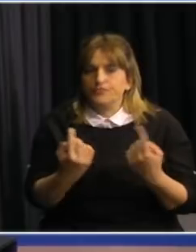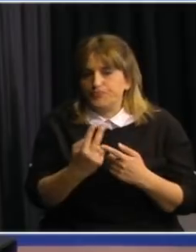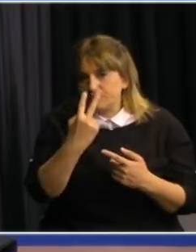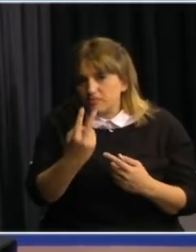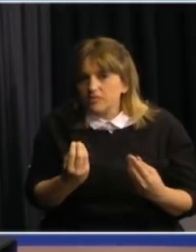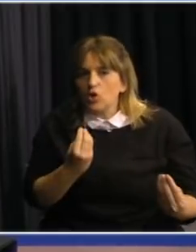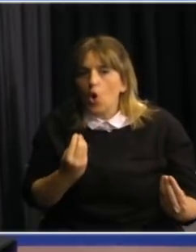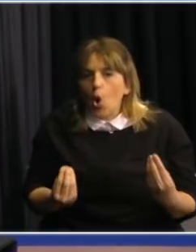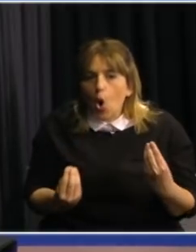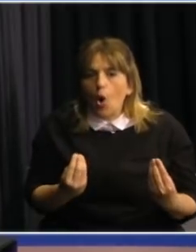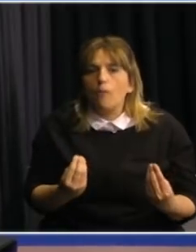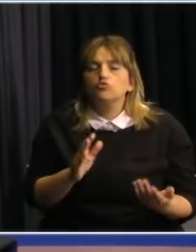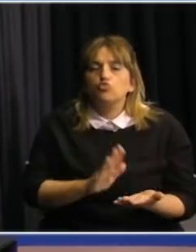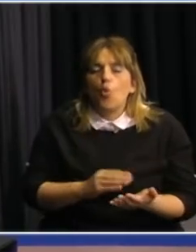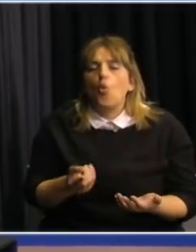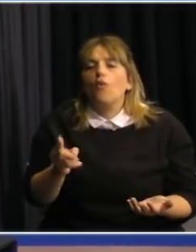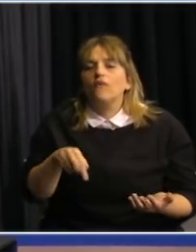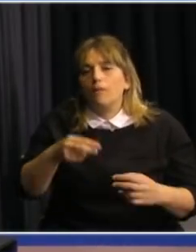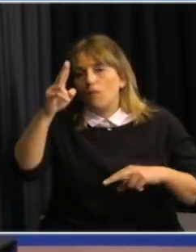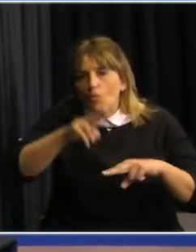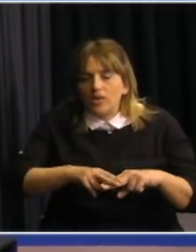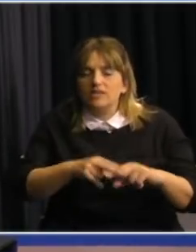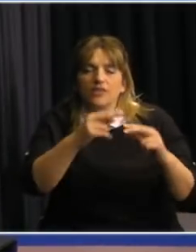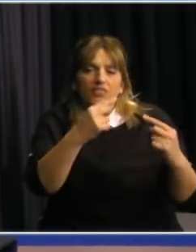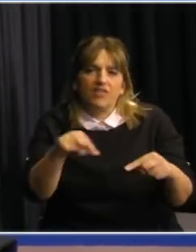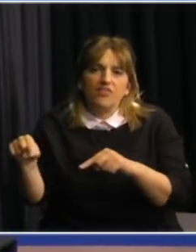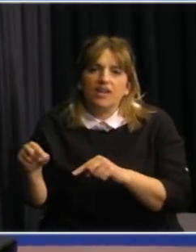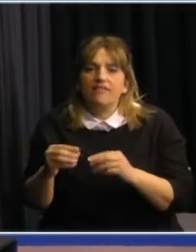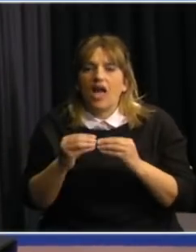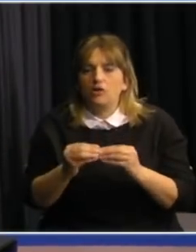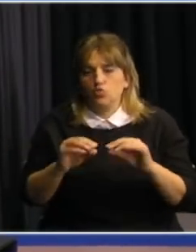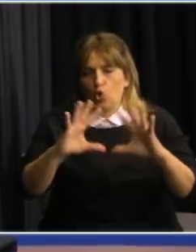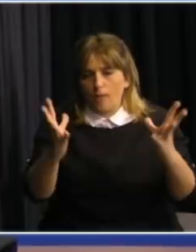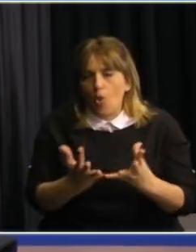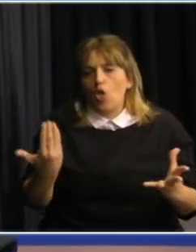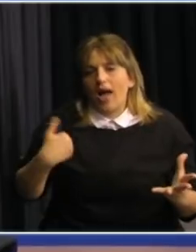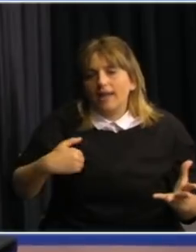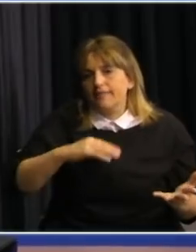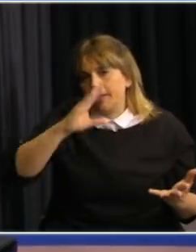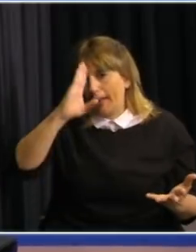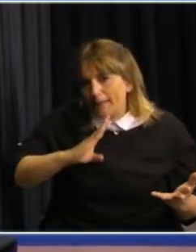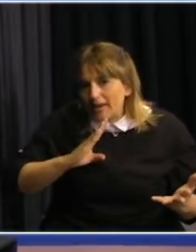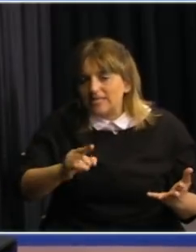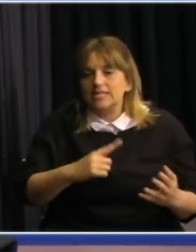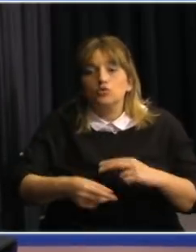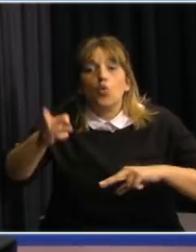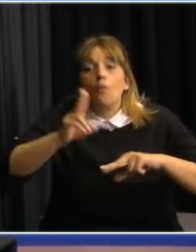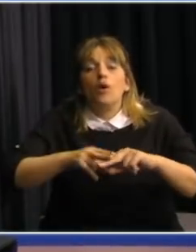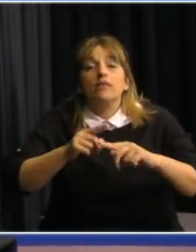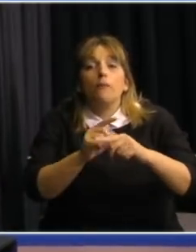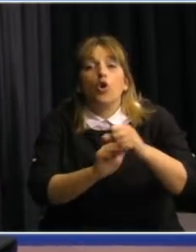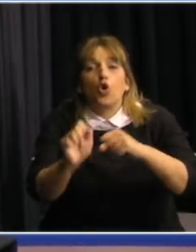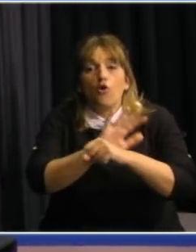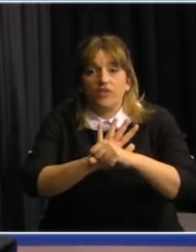moviendo las causas de muerte en los distintos países del mundo, entre ellos Argentina y Brasil, donde las muertes por COVID